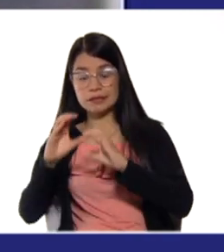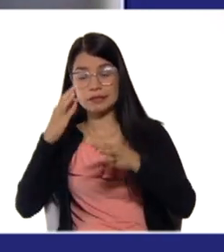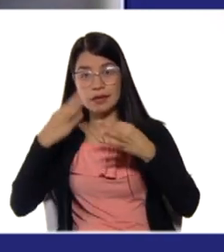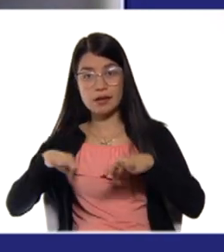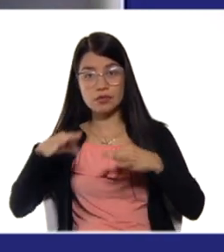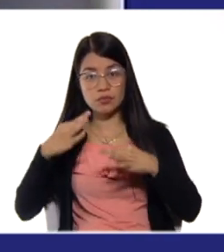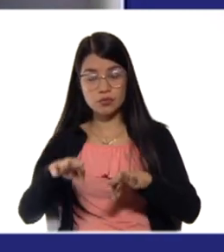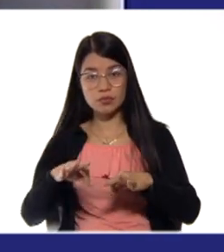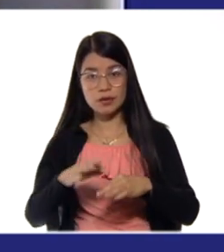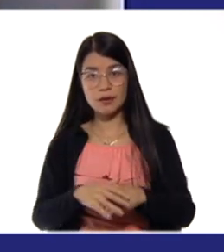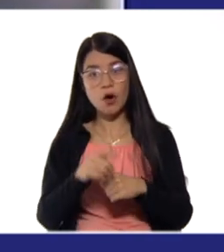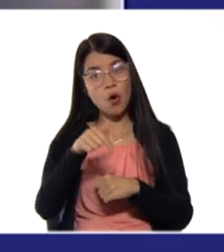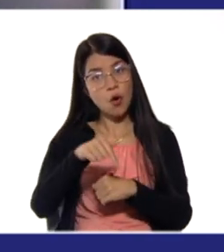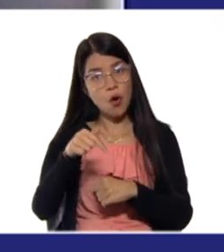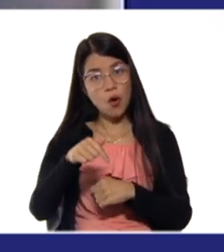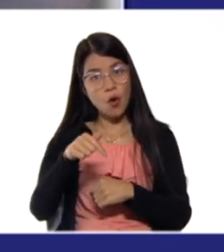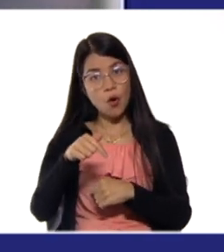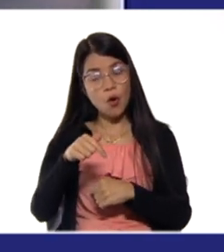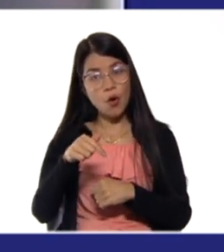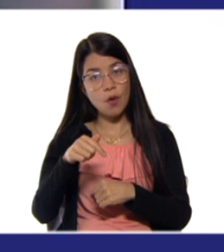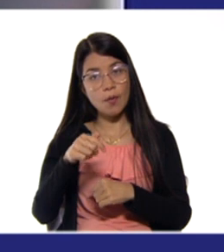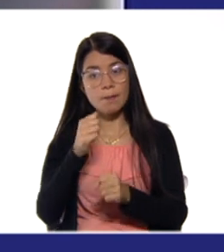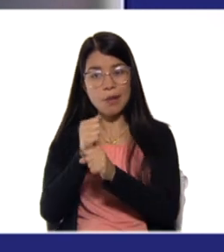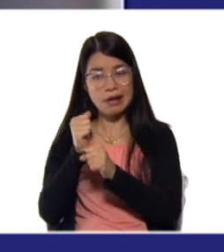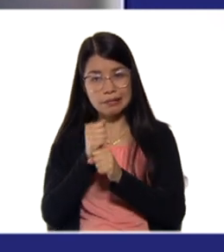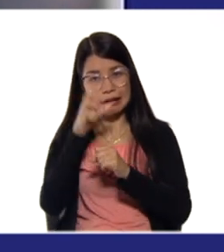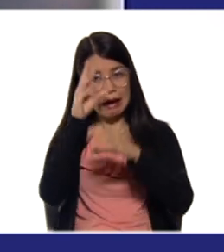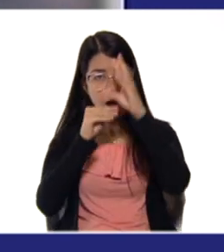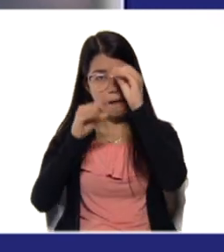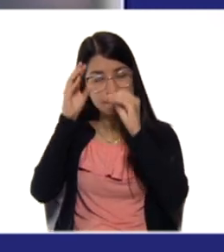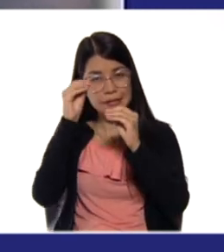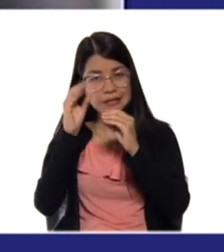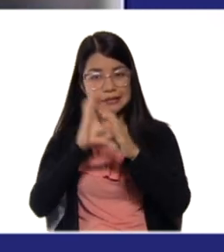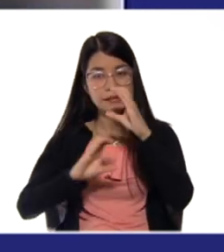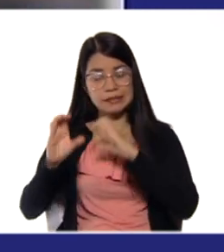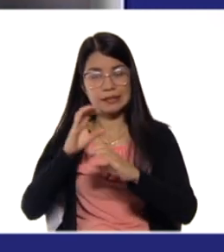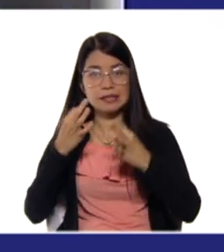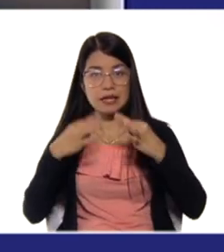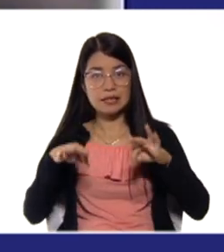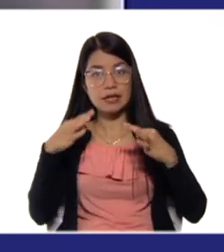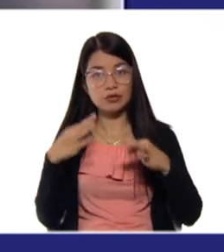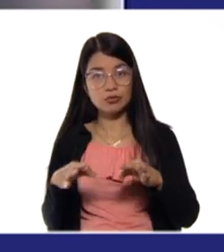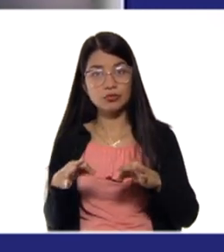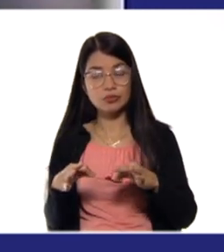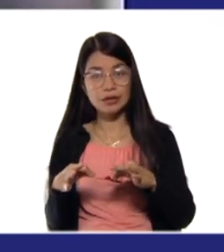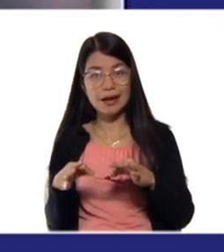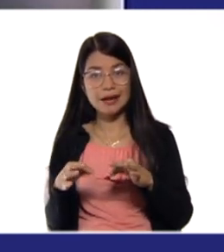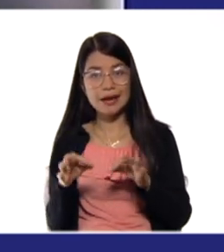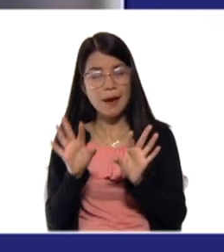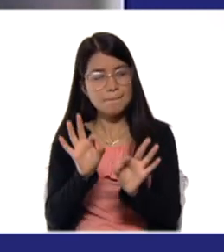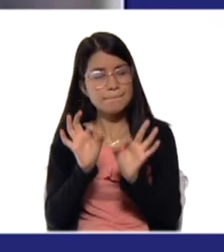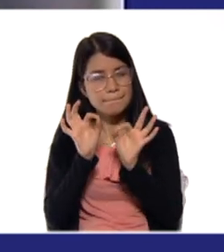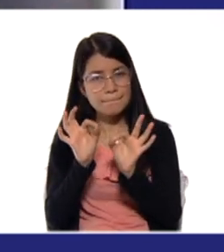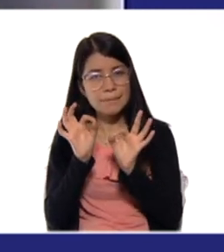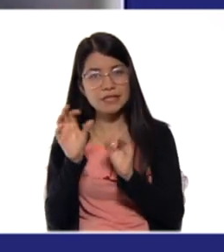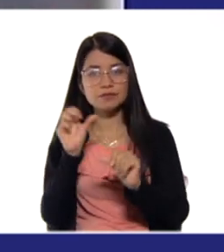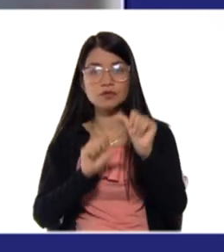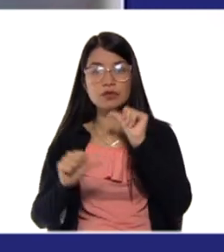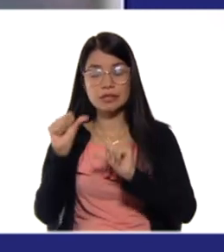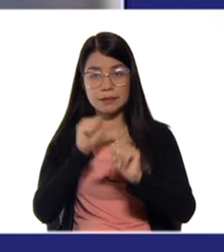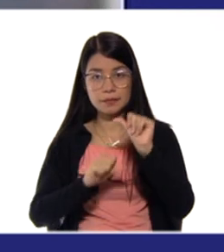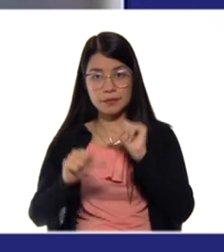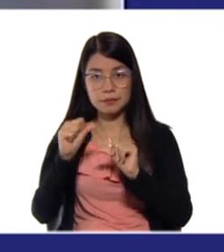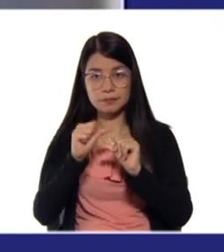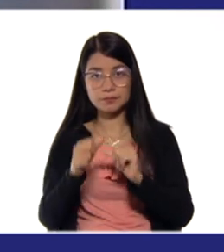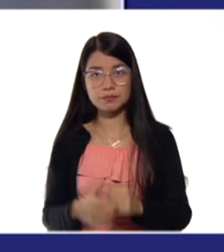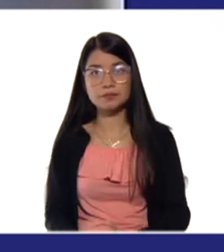Para el día de hoy vamos a trabajar con ciencias naturales, específicamente el área de química, lo